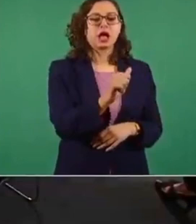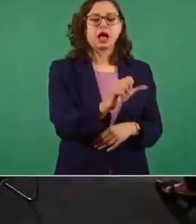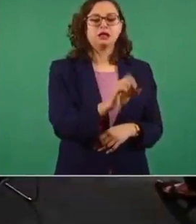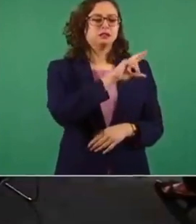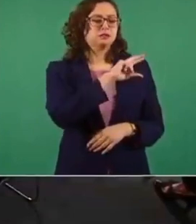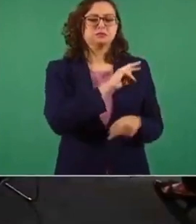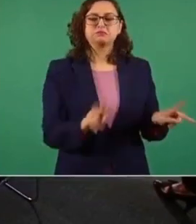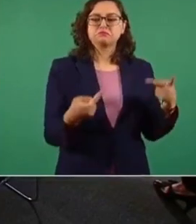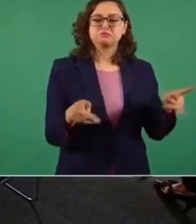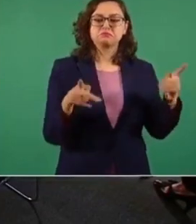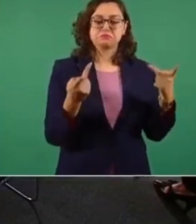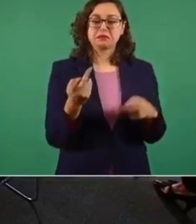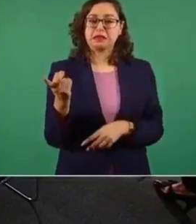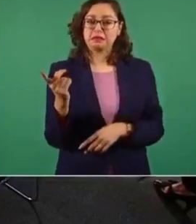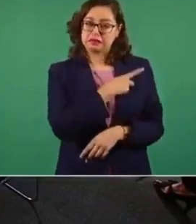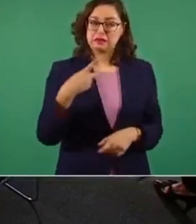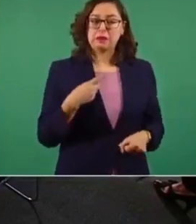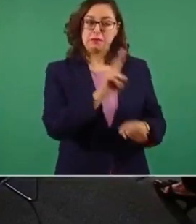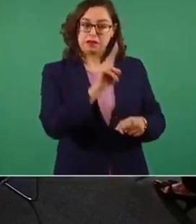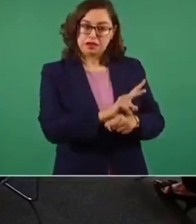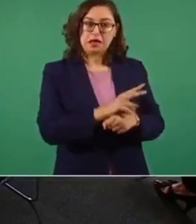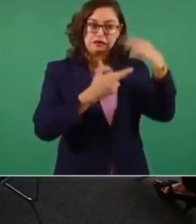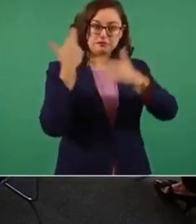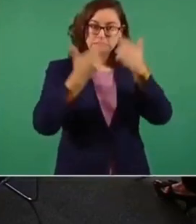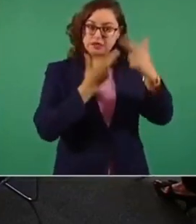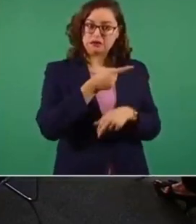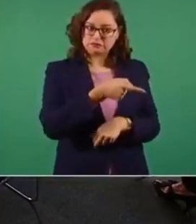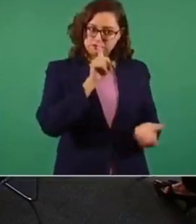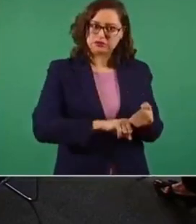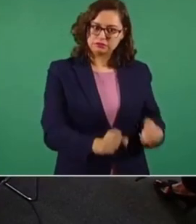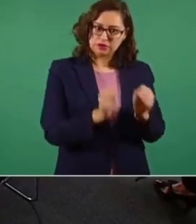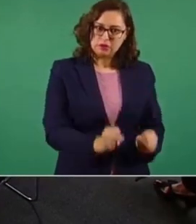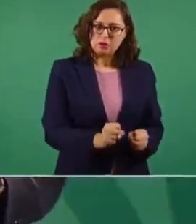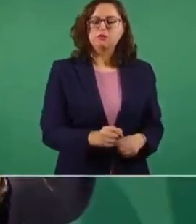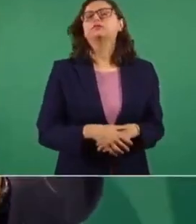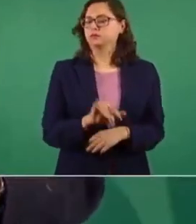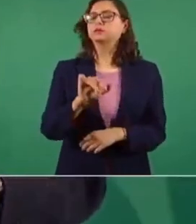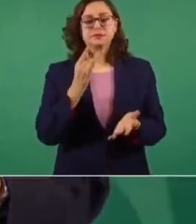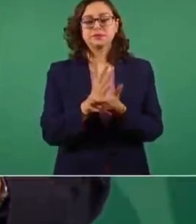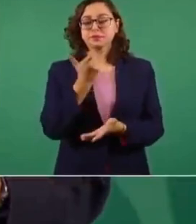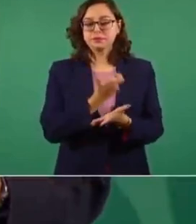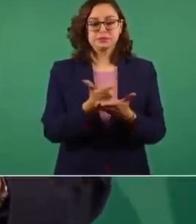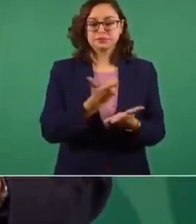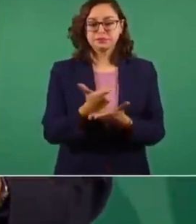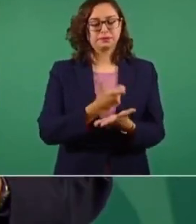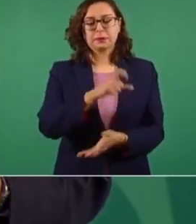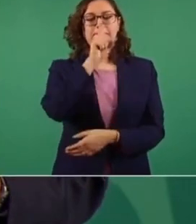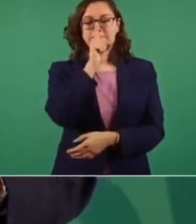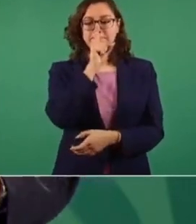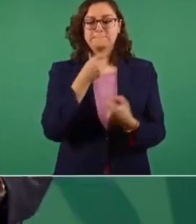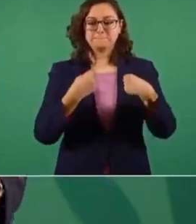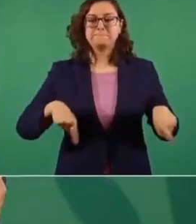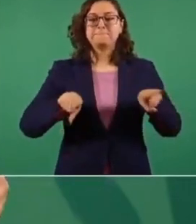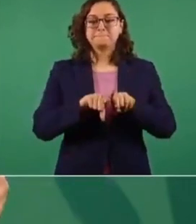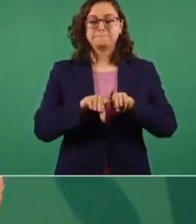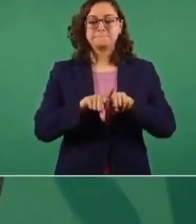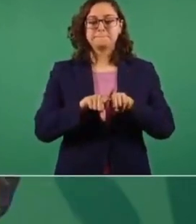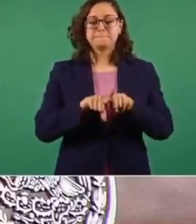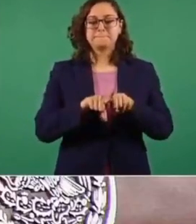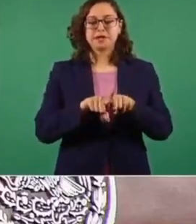¿Podrían ampliarse los operativos para verificar que efectivamente se den los cilindros completos? Sí, porque no es nada más el precio, sino también el que